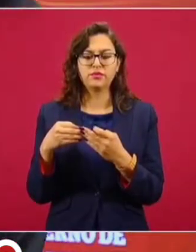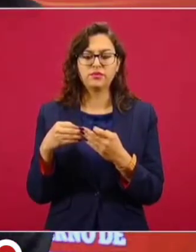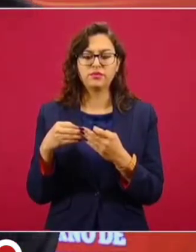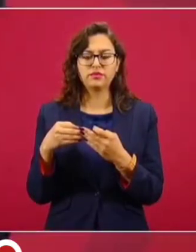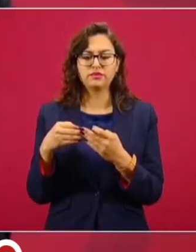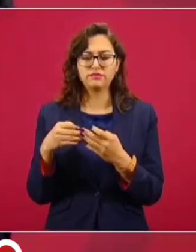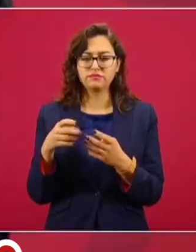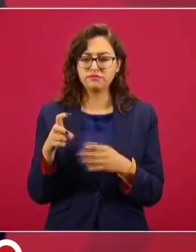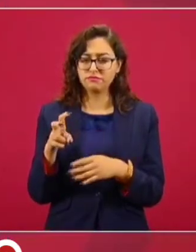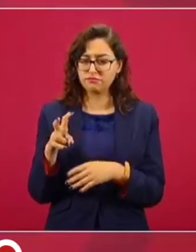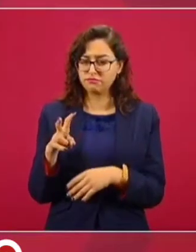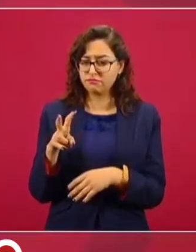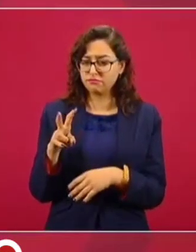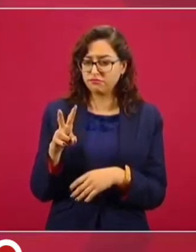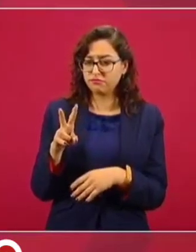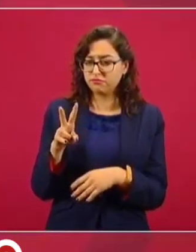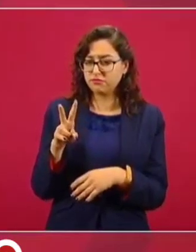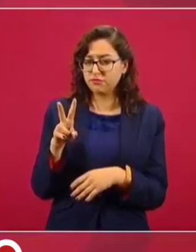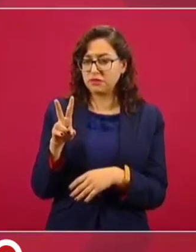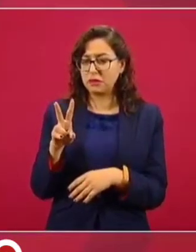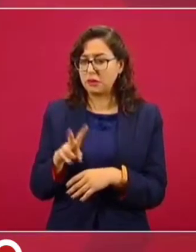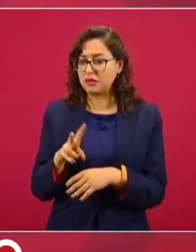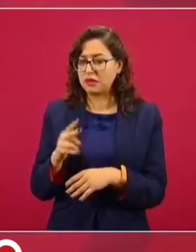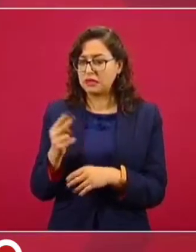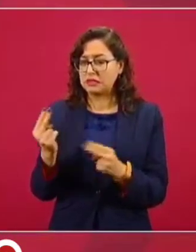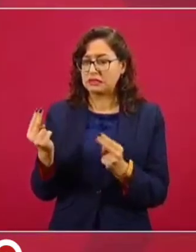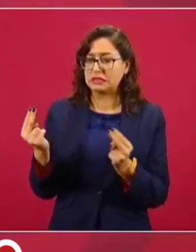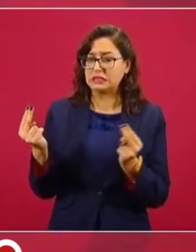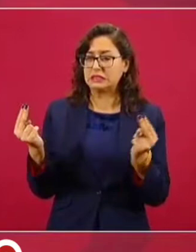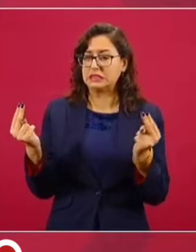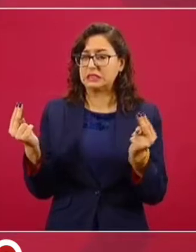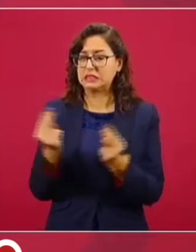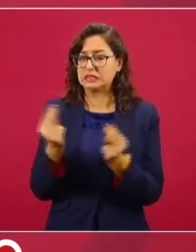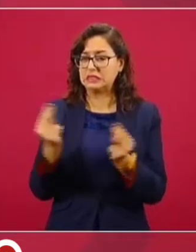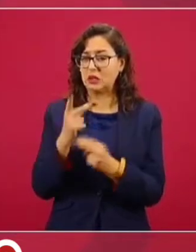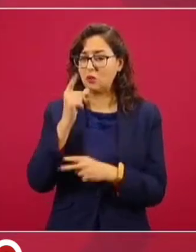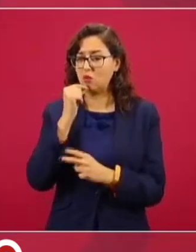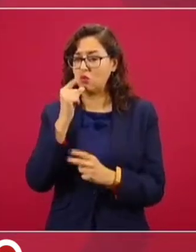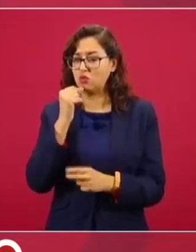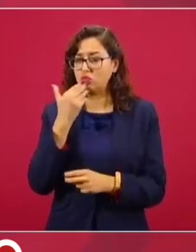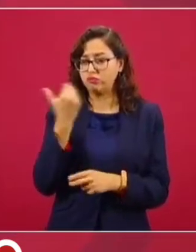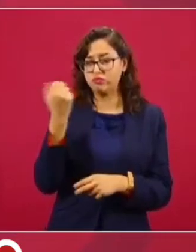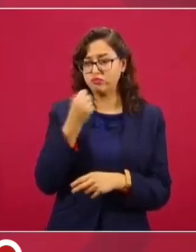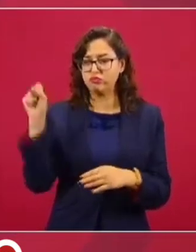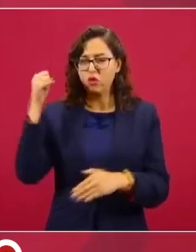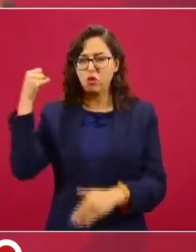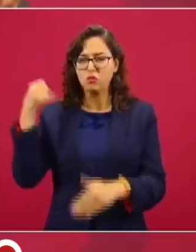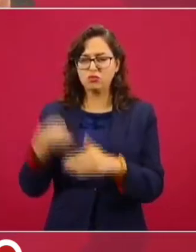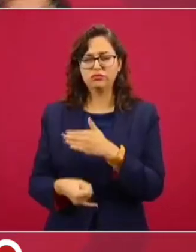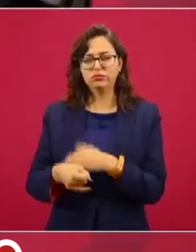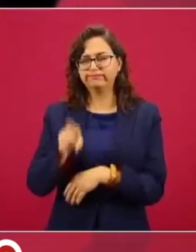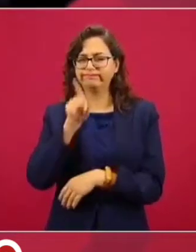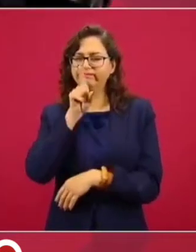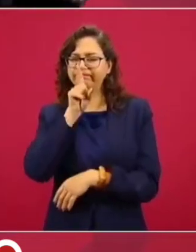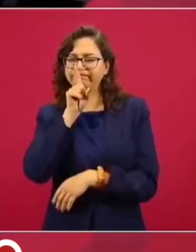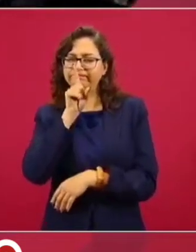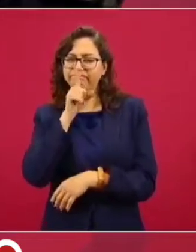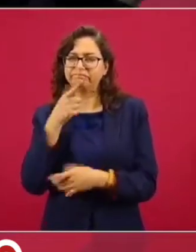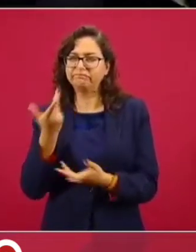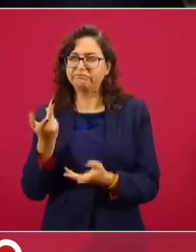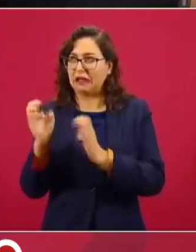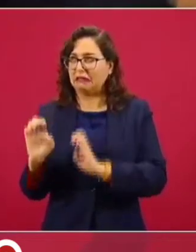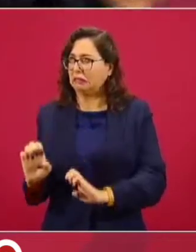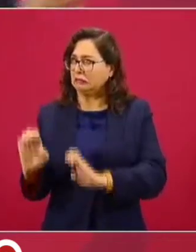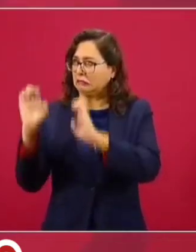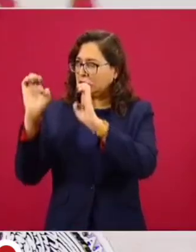especializado, vamos a decir, en seguridad pública. La Guardia sí es para proteger